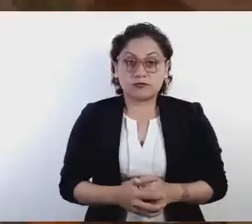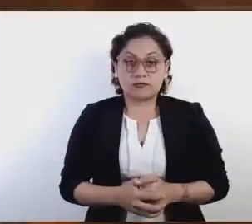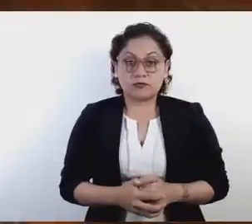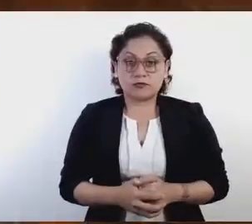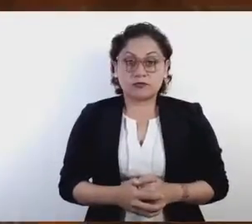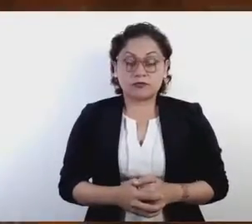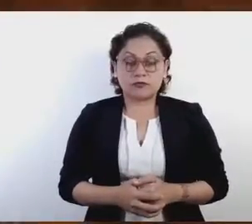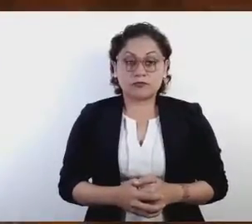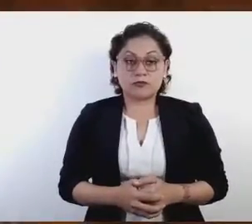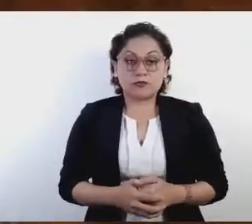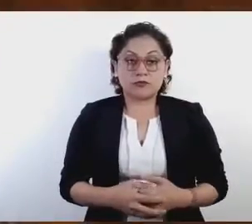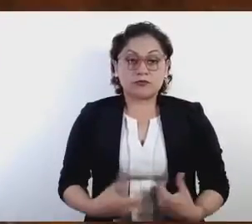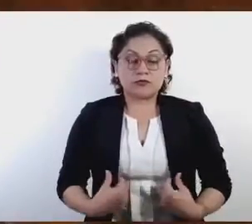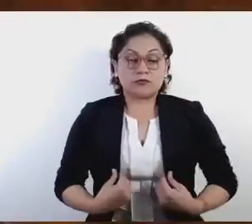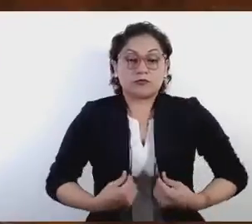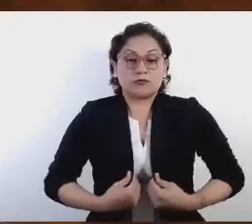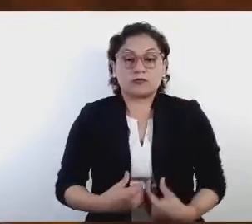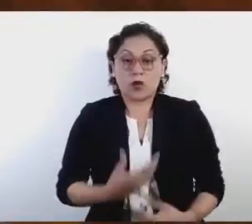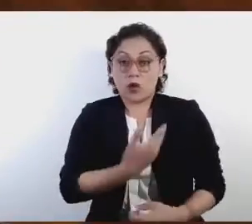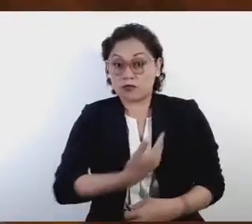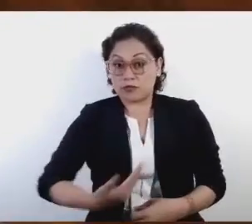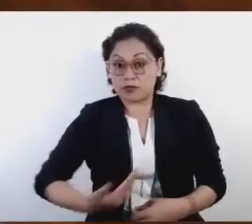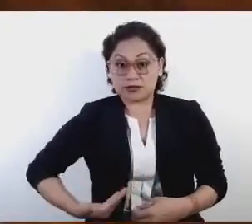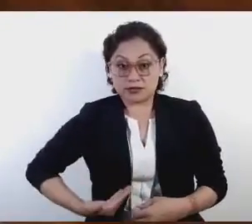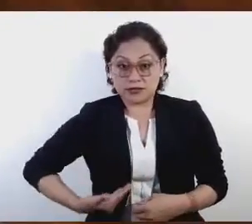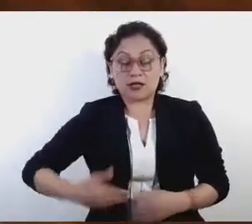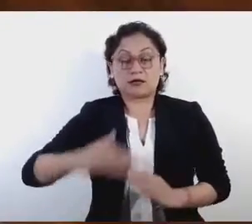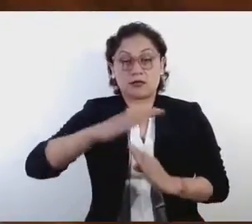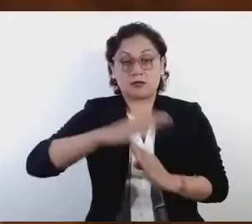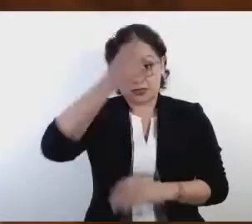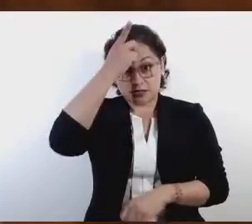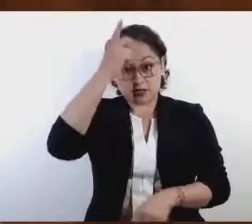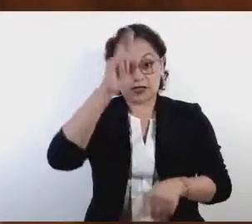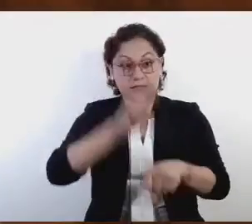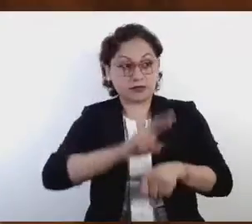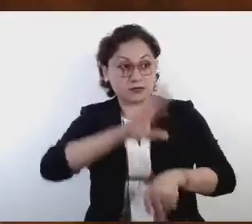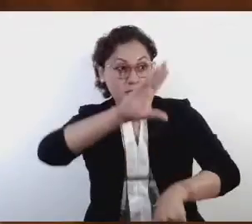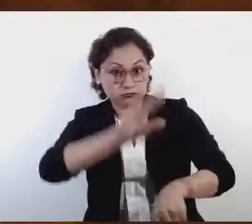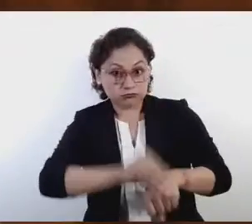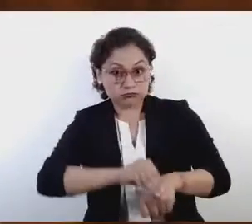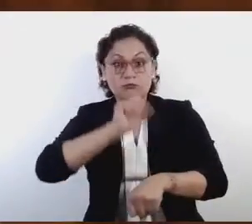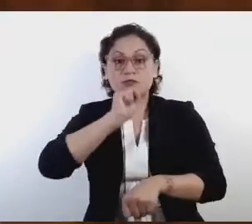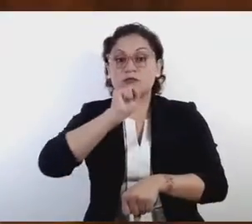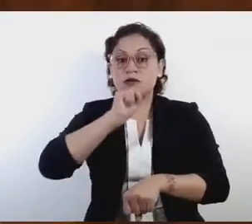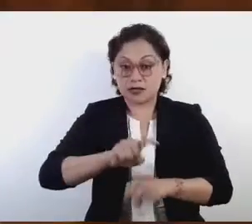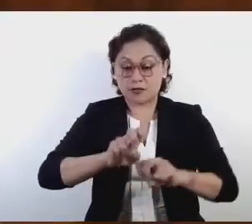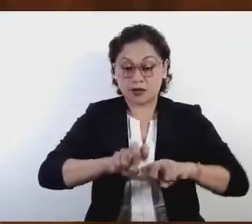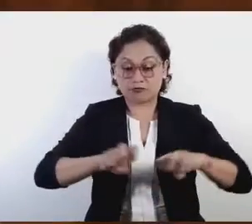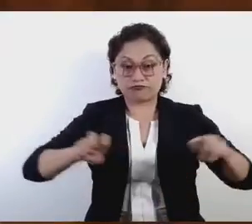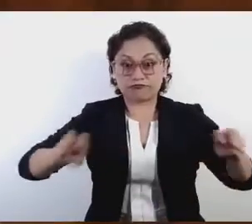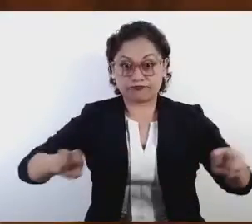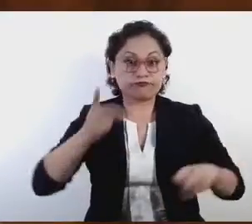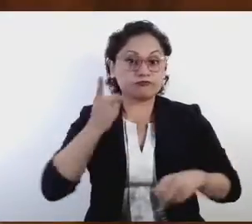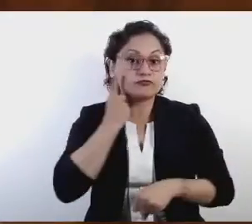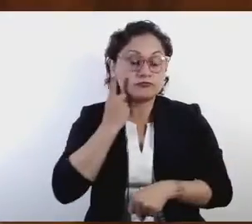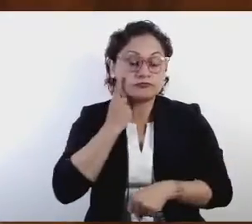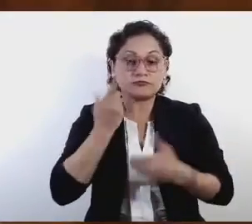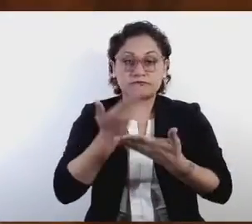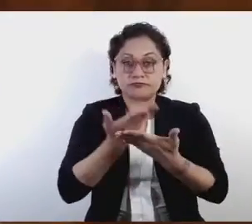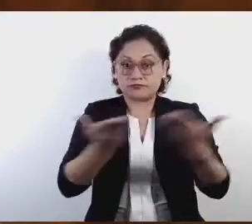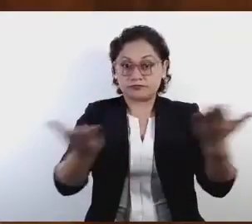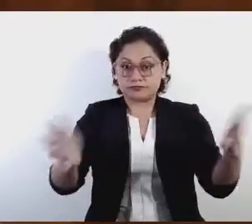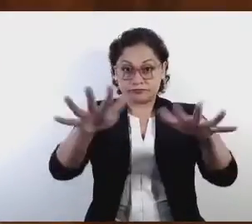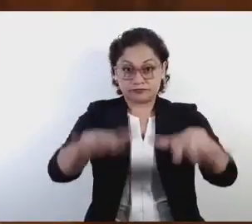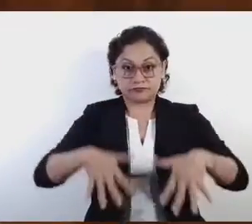Con la venia del presidente de la mesa directiva y de mis compañeros integrantes de la misma. Honorable Asamblea, la